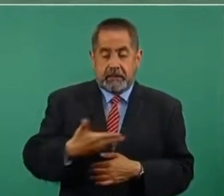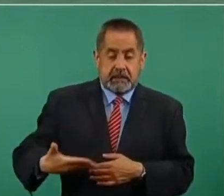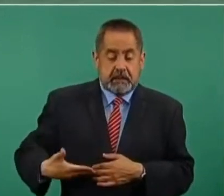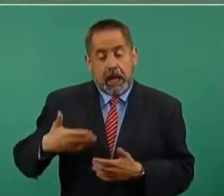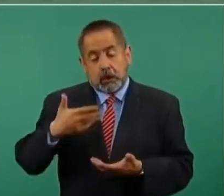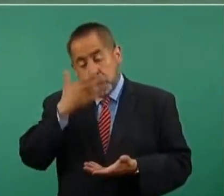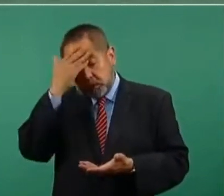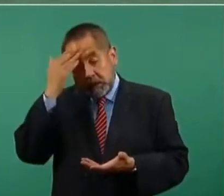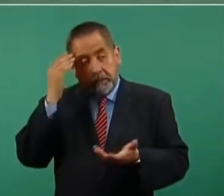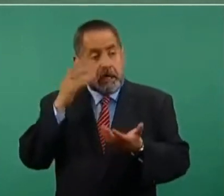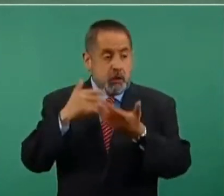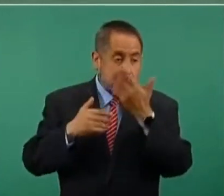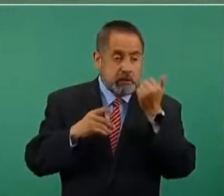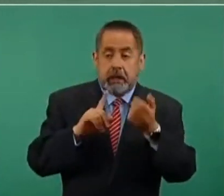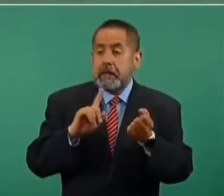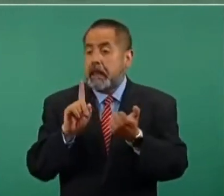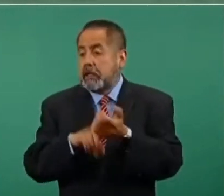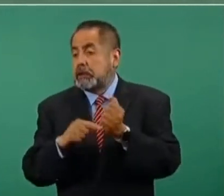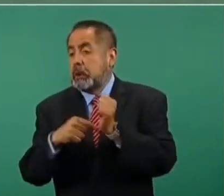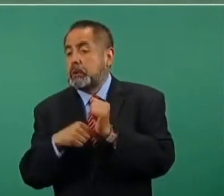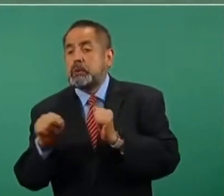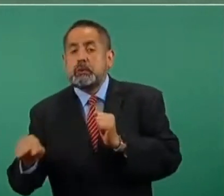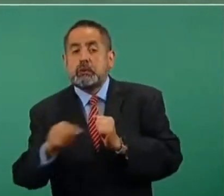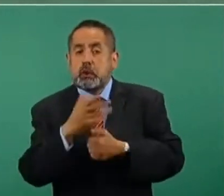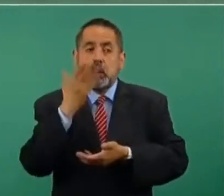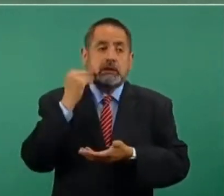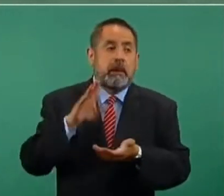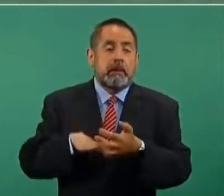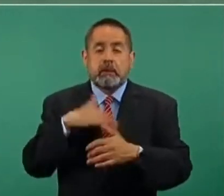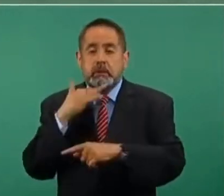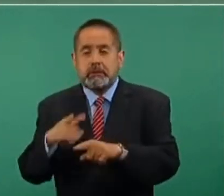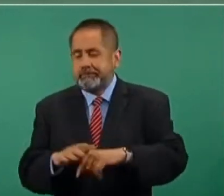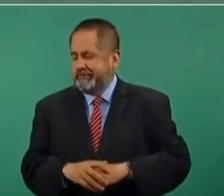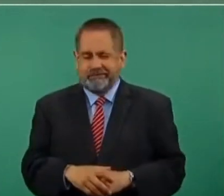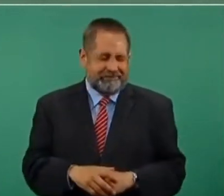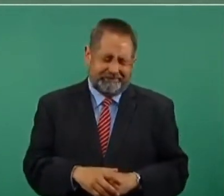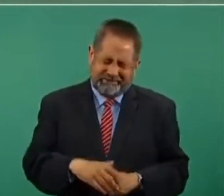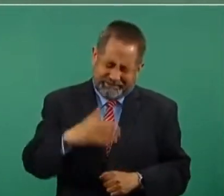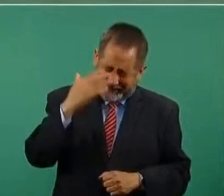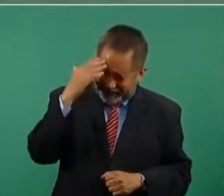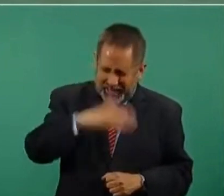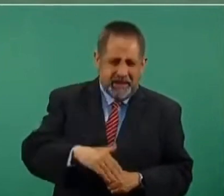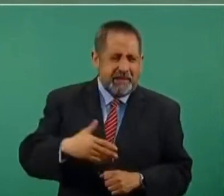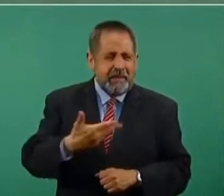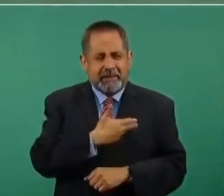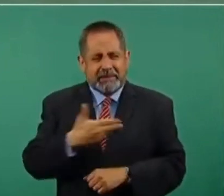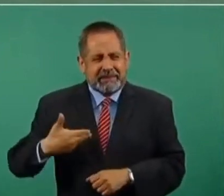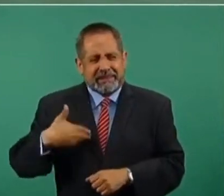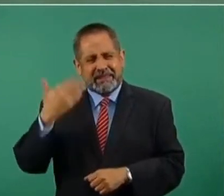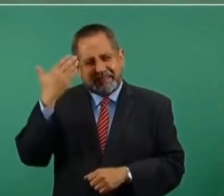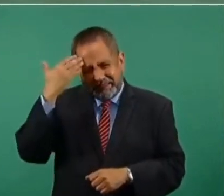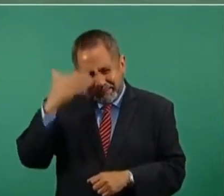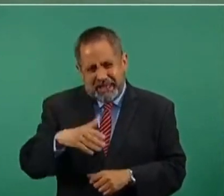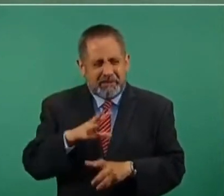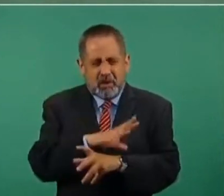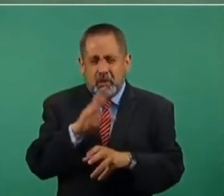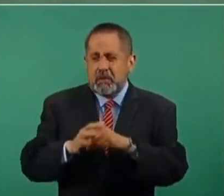o no esté enterado. El presidente se entera de todo.